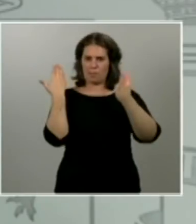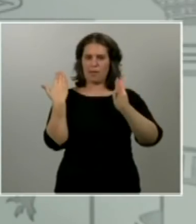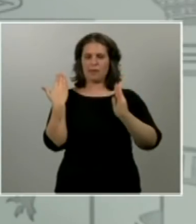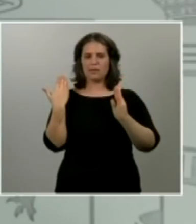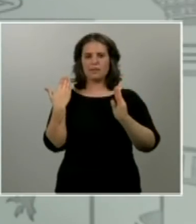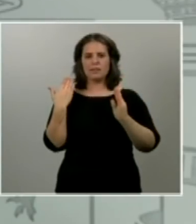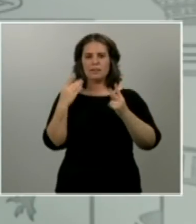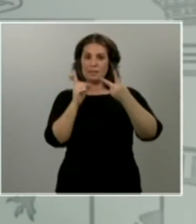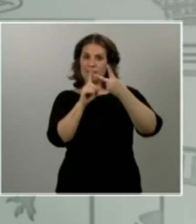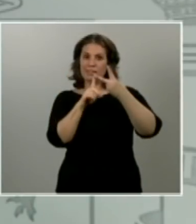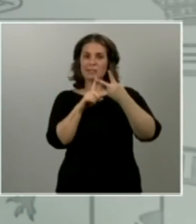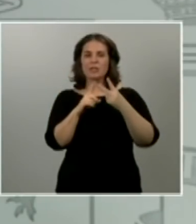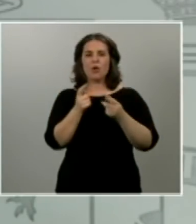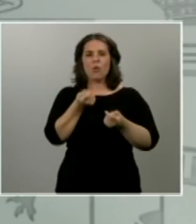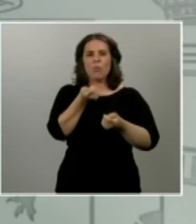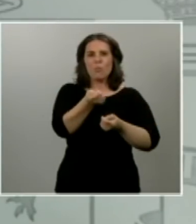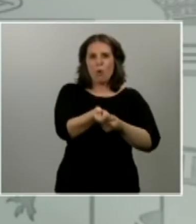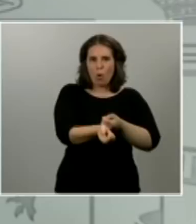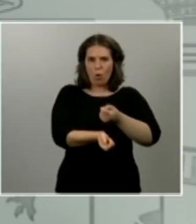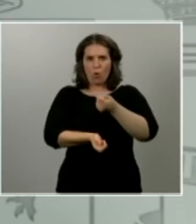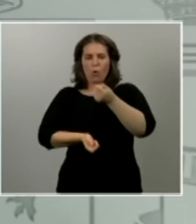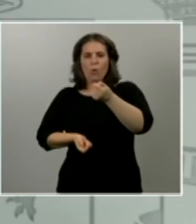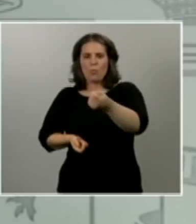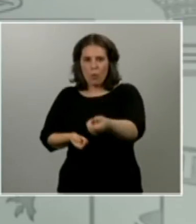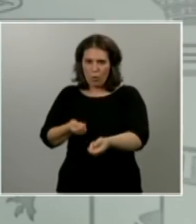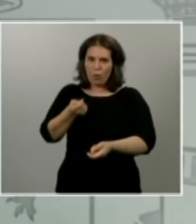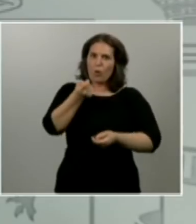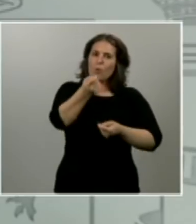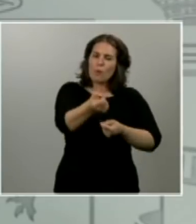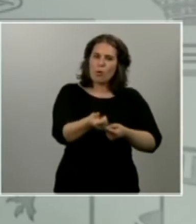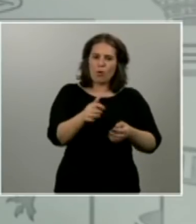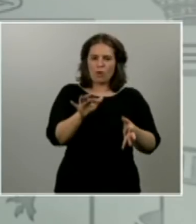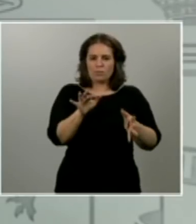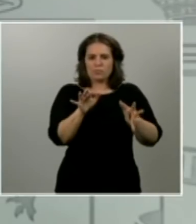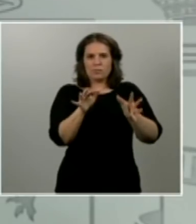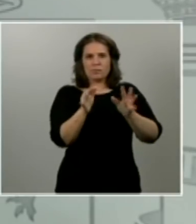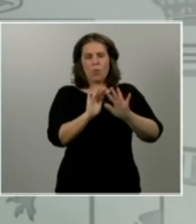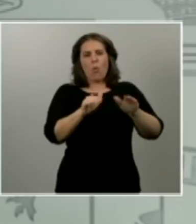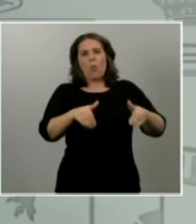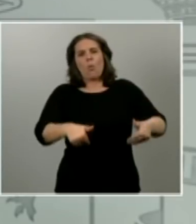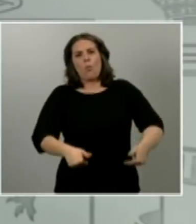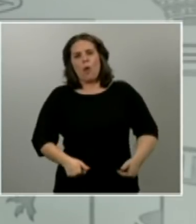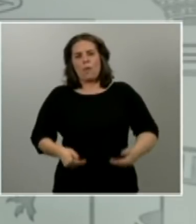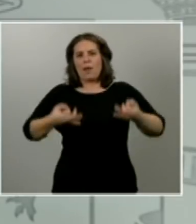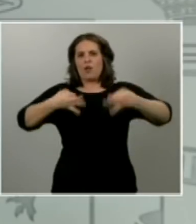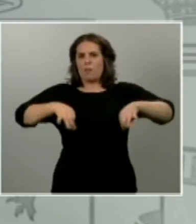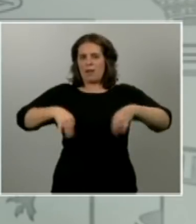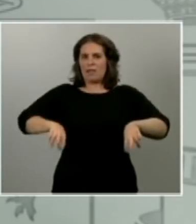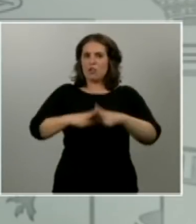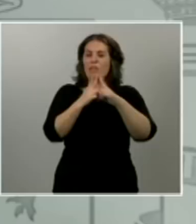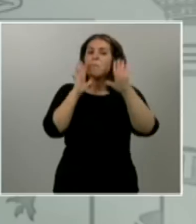progresivo, esa transición a la cual antes hacía referencia hacia una nueva normalidad social y, en consecuencia, también hacia una